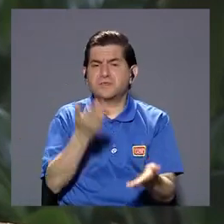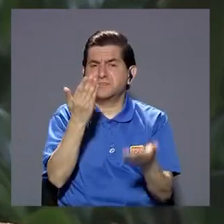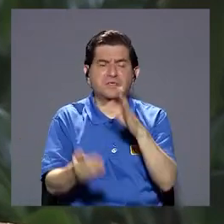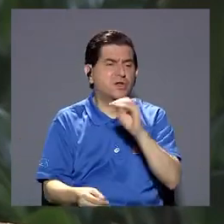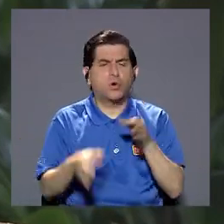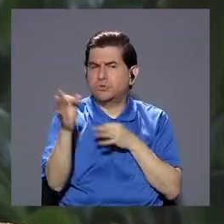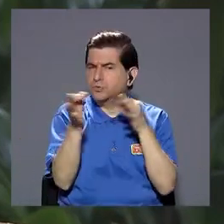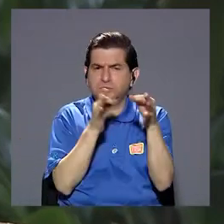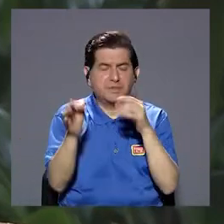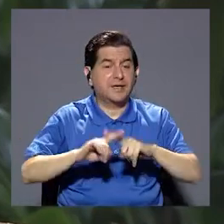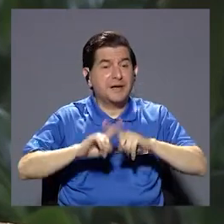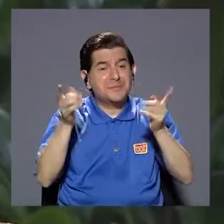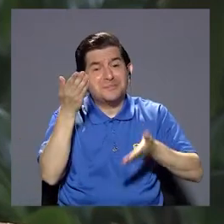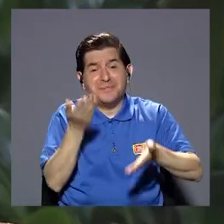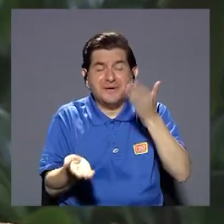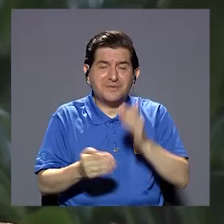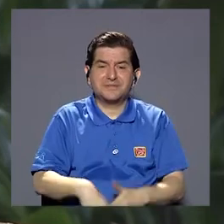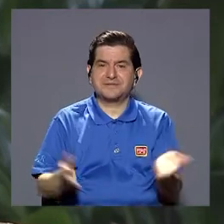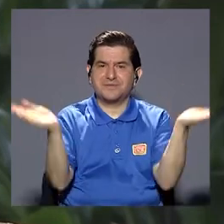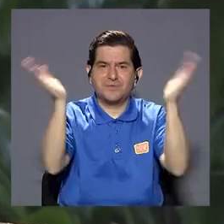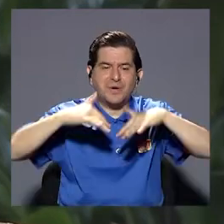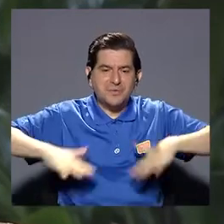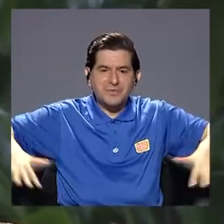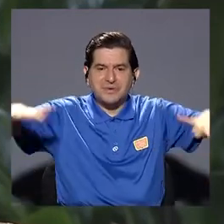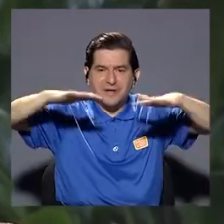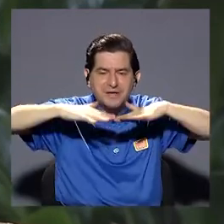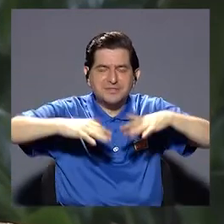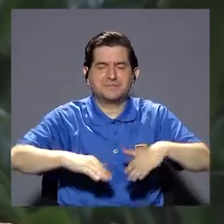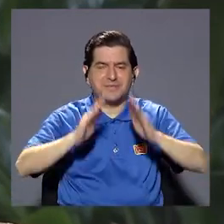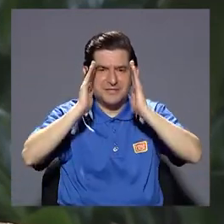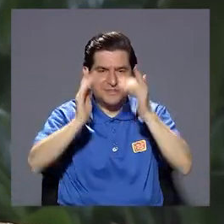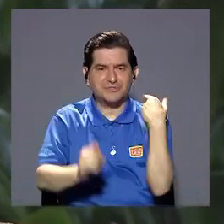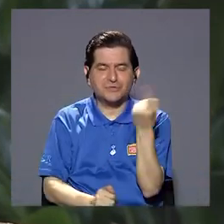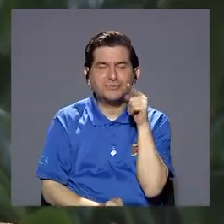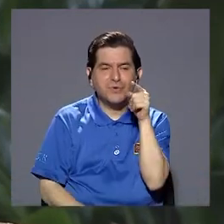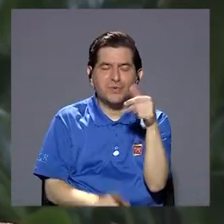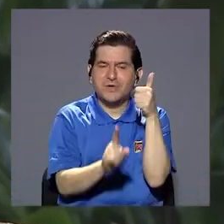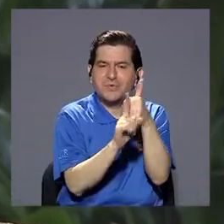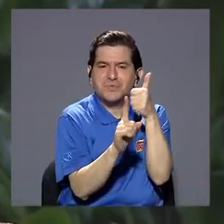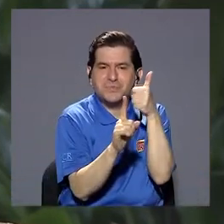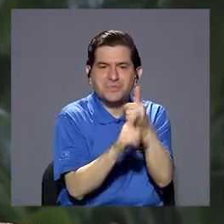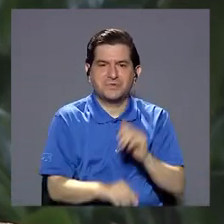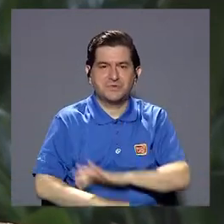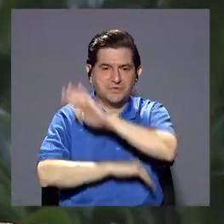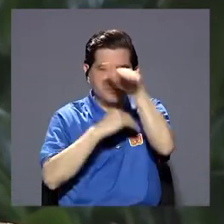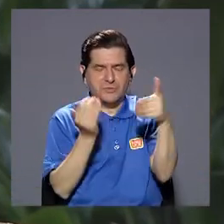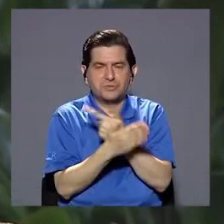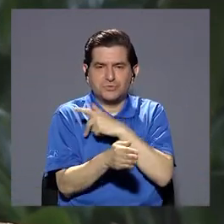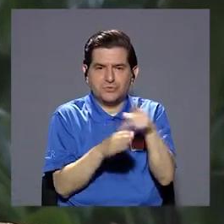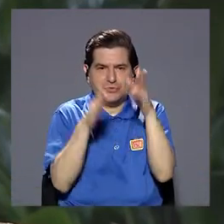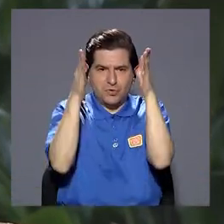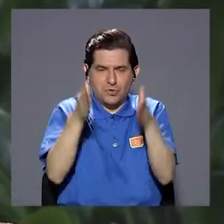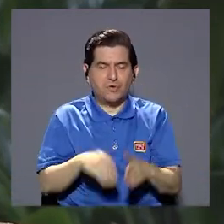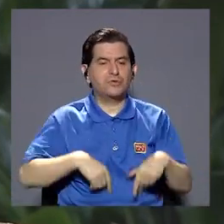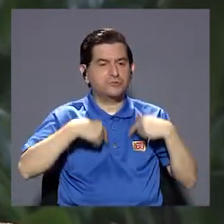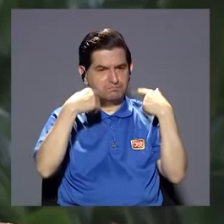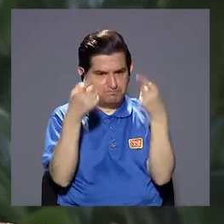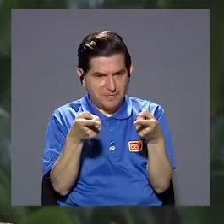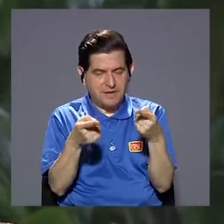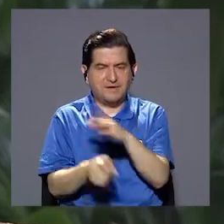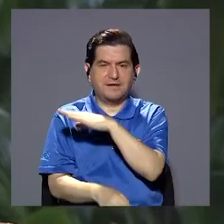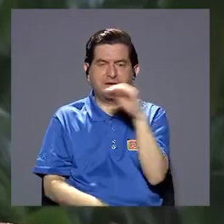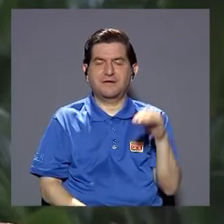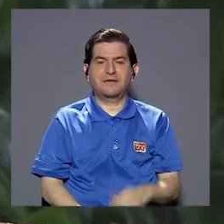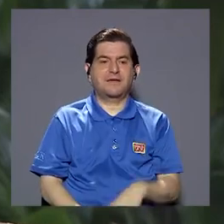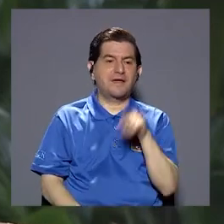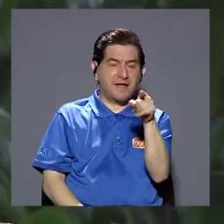insulina ¿verdad? y no necesariamente a veces porque el sistema de salud en algún momento no se lo haya dicho o no se lo haya explicado pero es tal vez porque